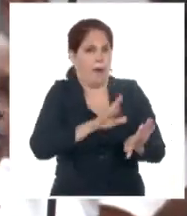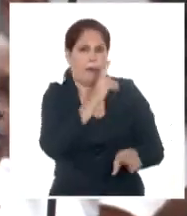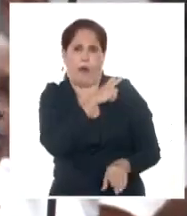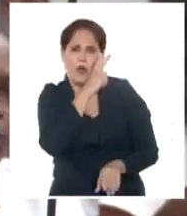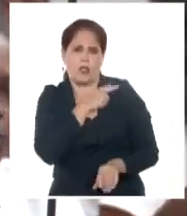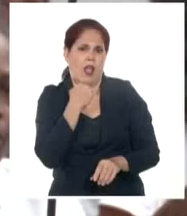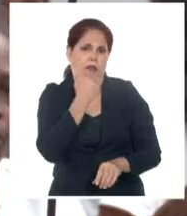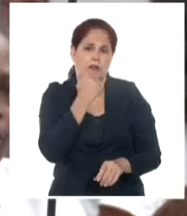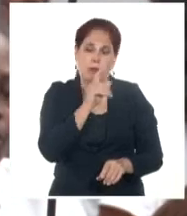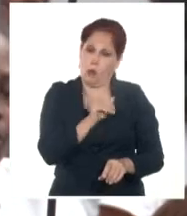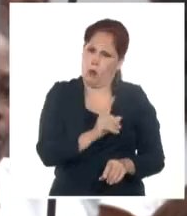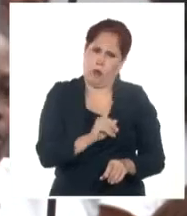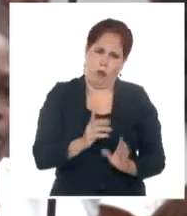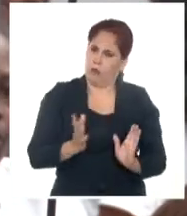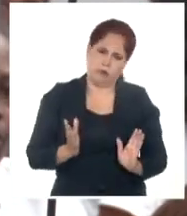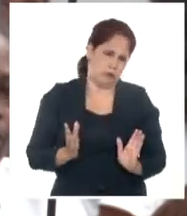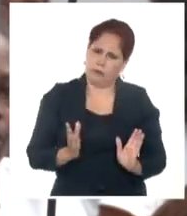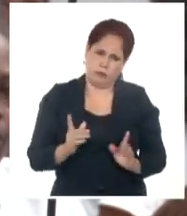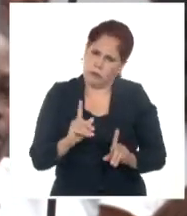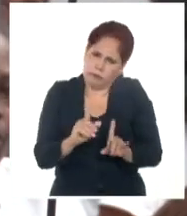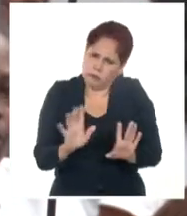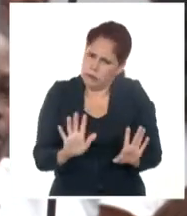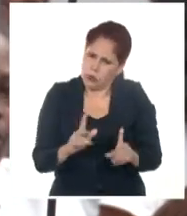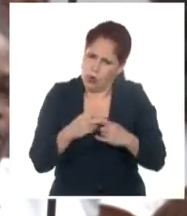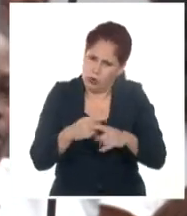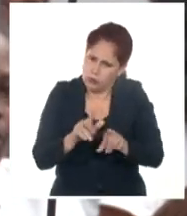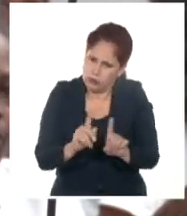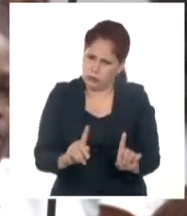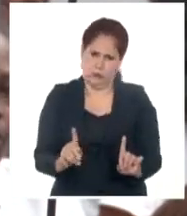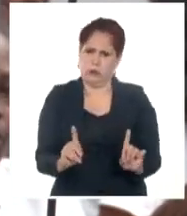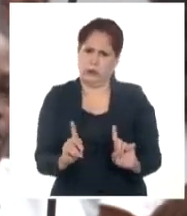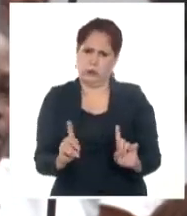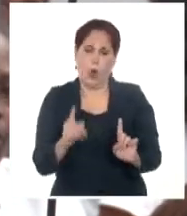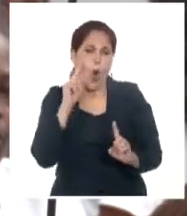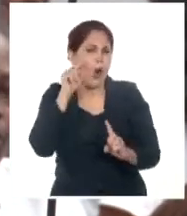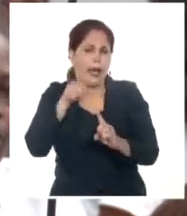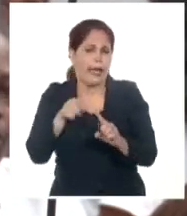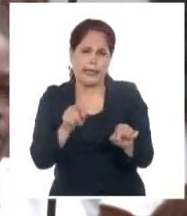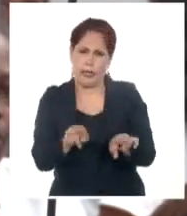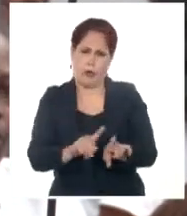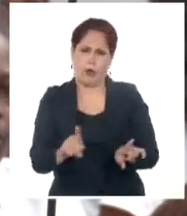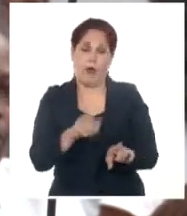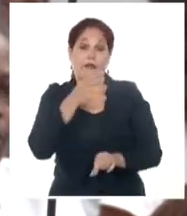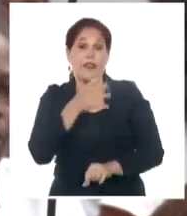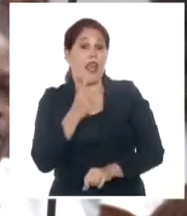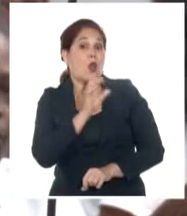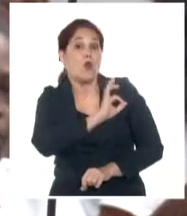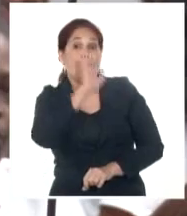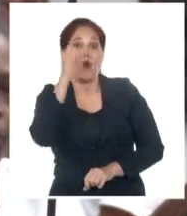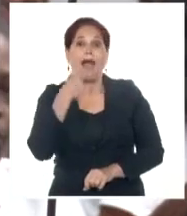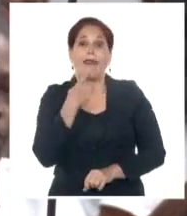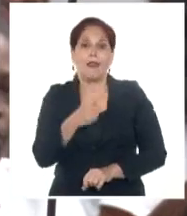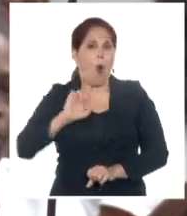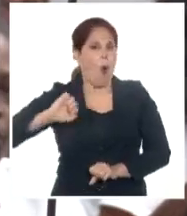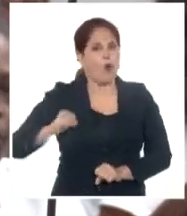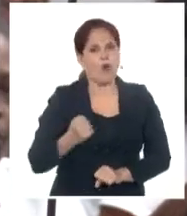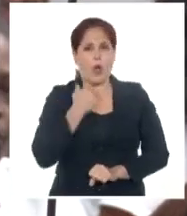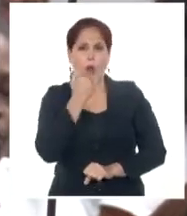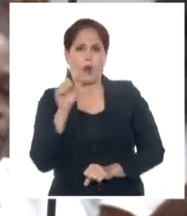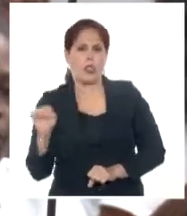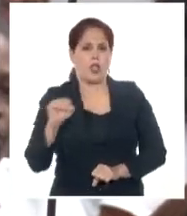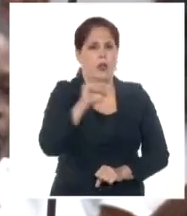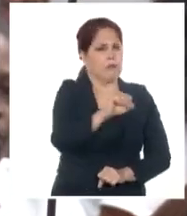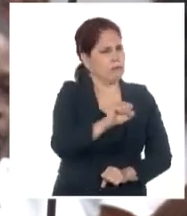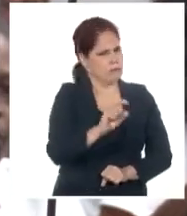sector resuelve el problema, ¿no? No, no fue la... nunca, nunca el comandante del jefe hubiese querido eso. De hecho, él,